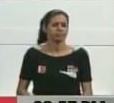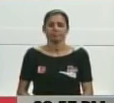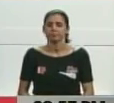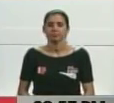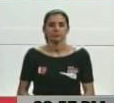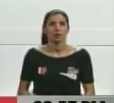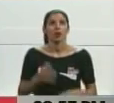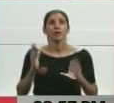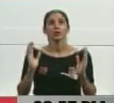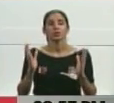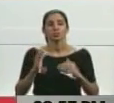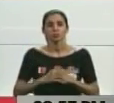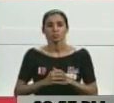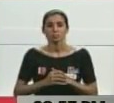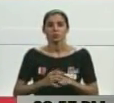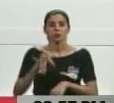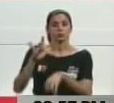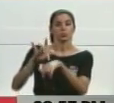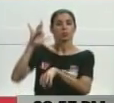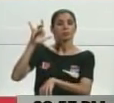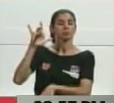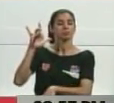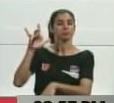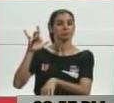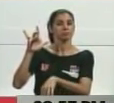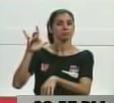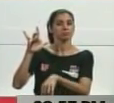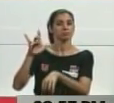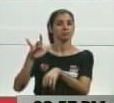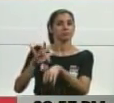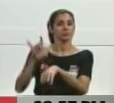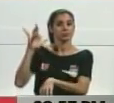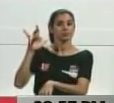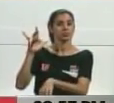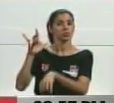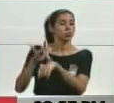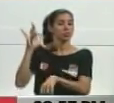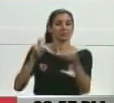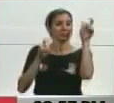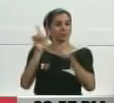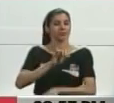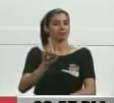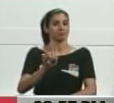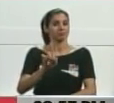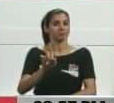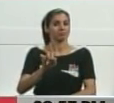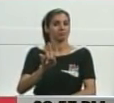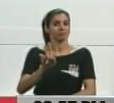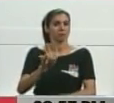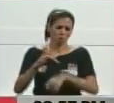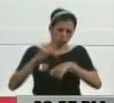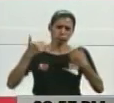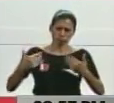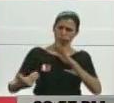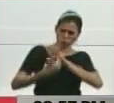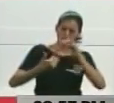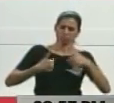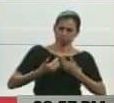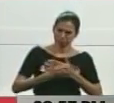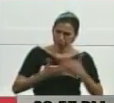Como dicen, métanse con el santo. Con la limón. No se metan con Chávez. No se metan con Chávez.